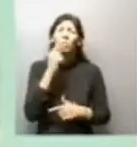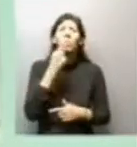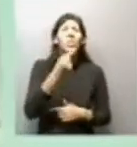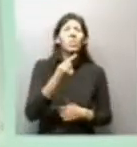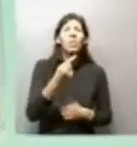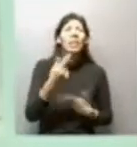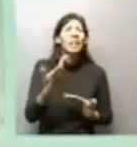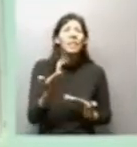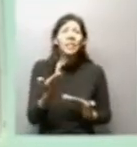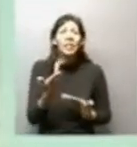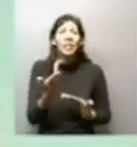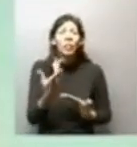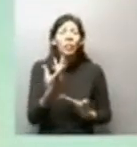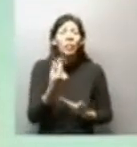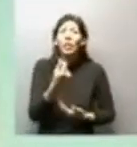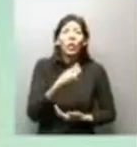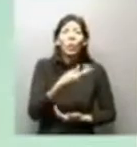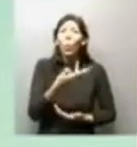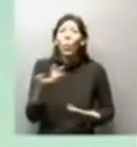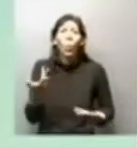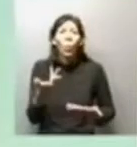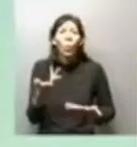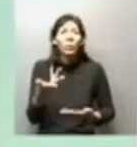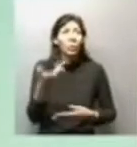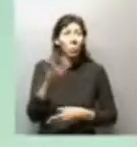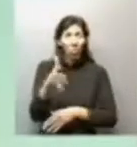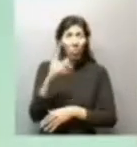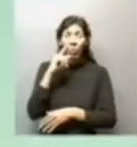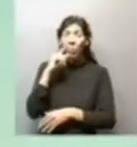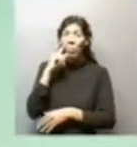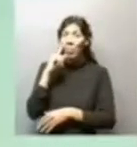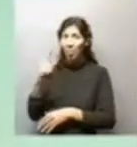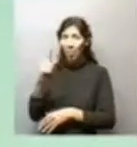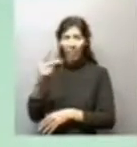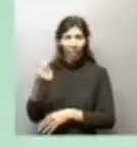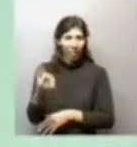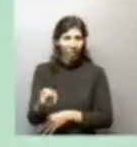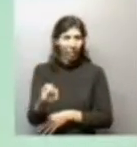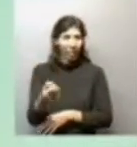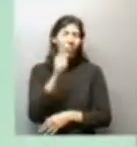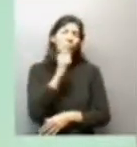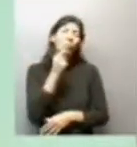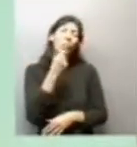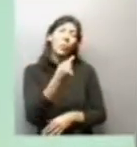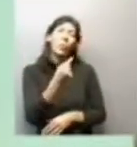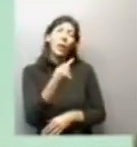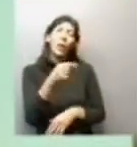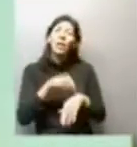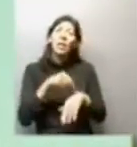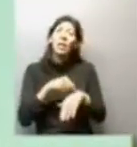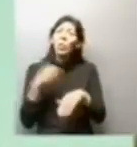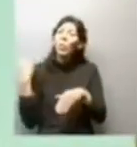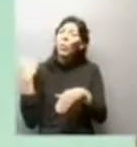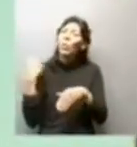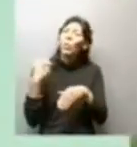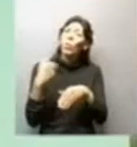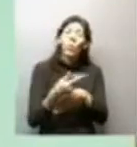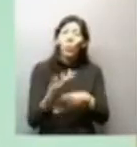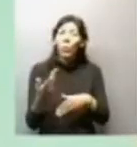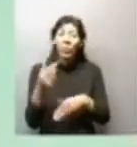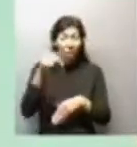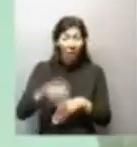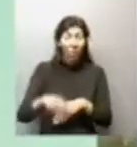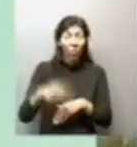para pagar. ¿Cuánto sale poder destapar el desagote de este pozo? Un menos mil pesos. ¿Y hace cuánto tiempo que usted vive acá en la